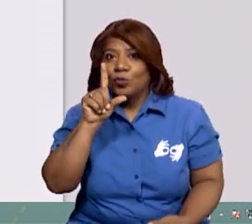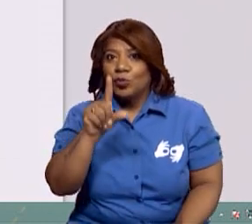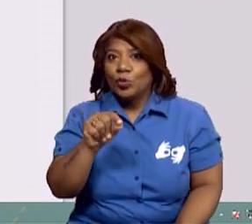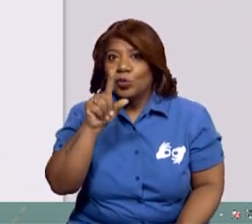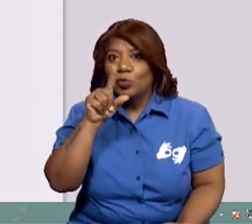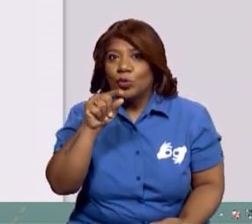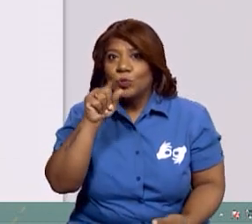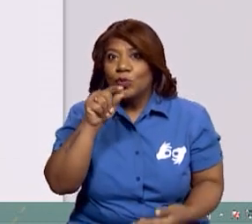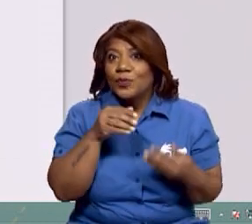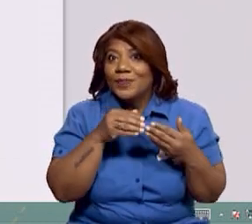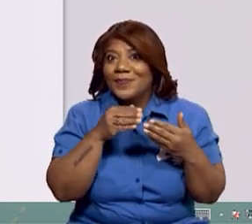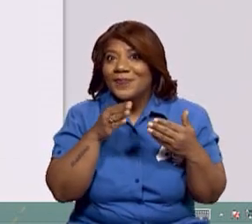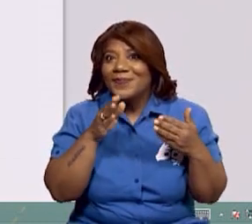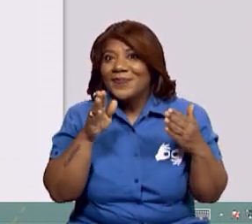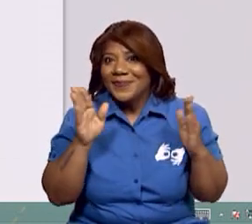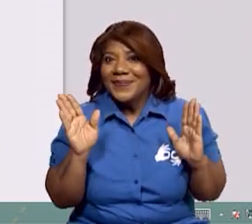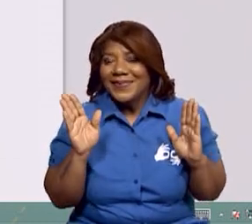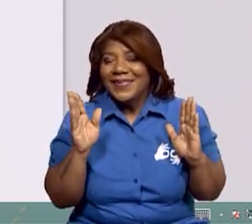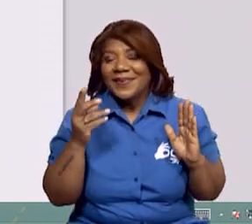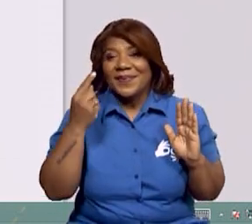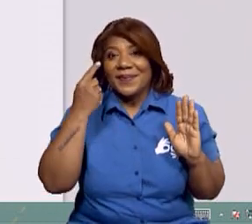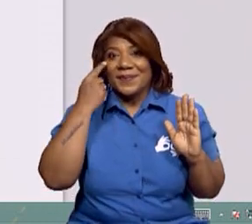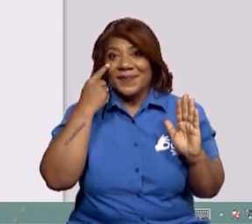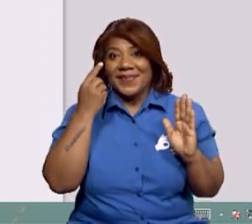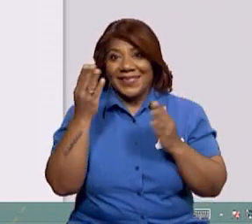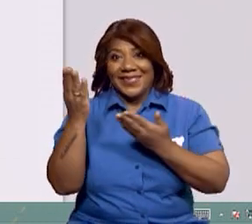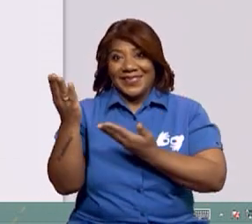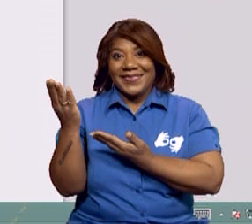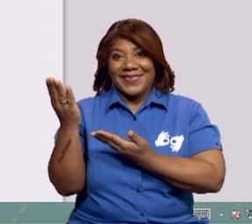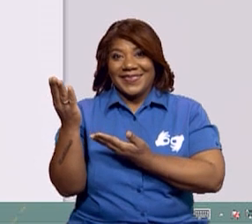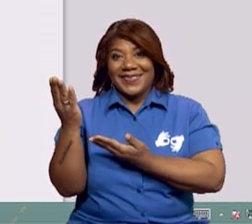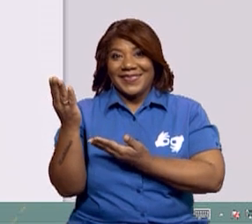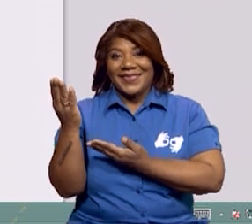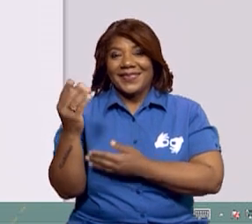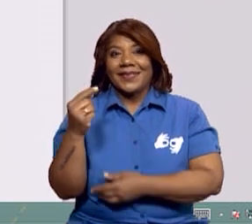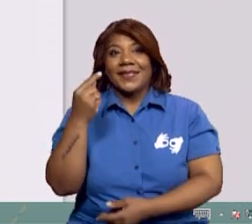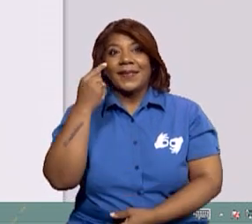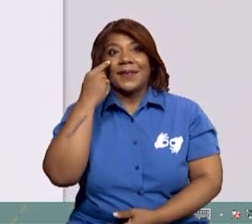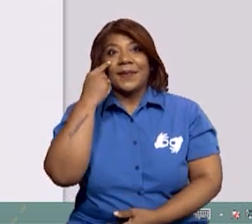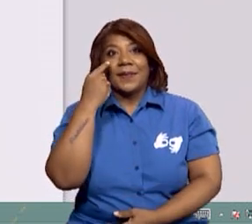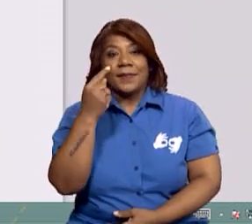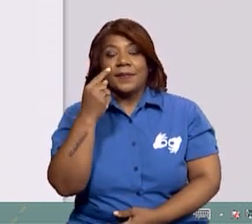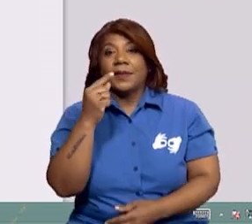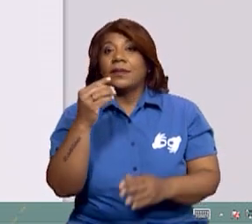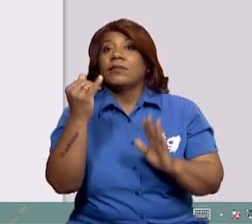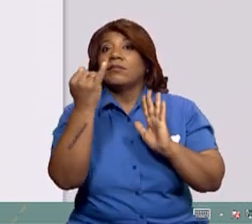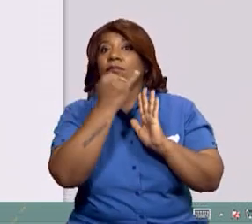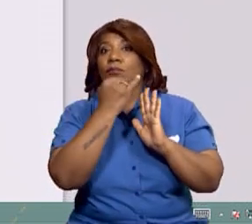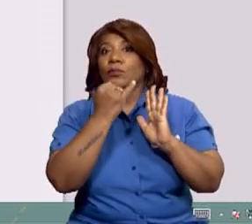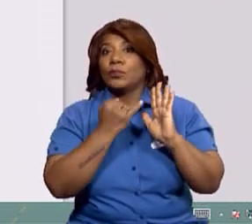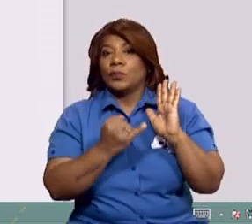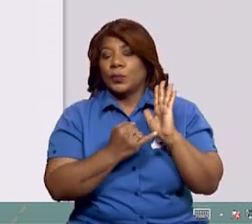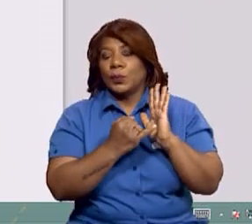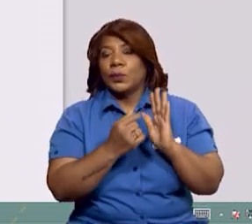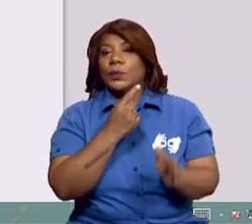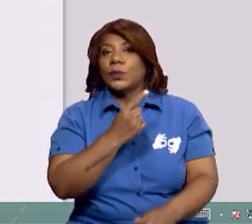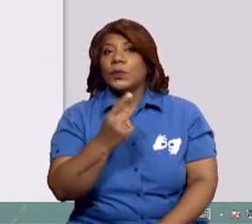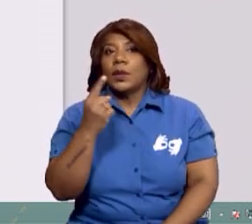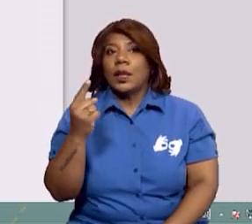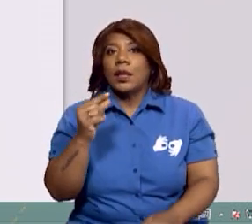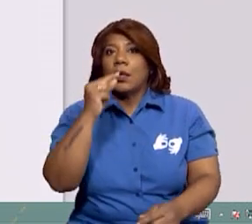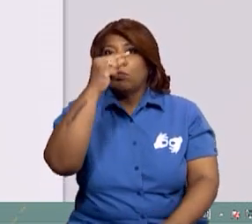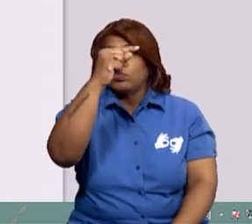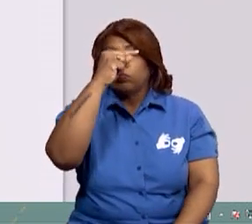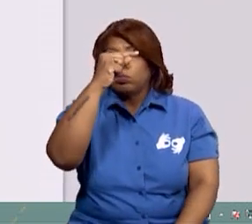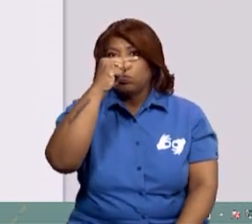vamos a poder observar esta pantalla que ves aquí. Y si puedes observar, tiene varias imágenes y cada una debajo de ella